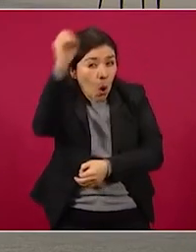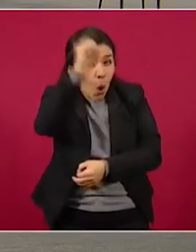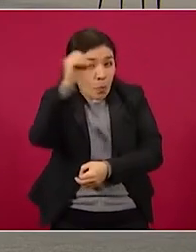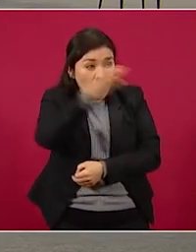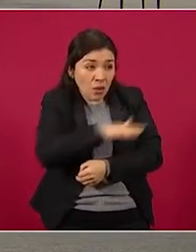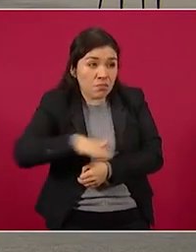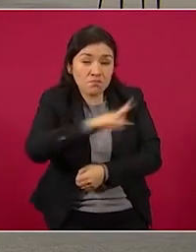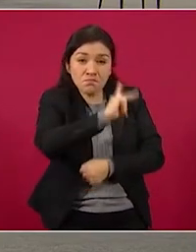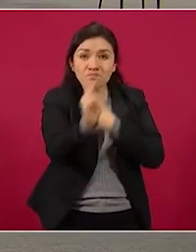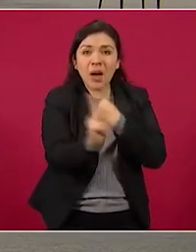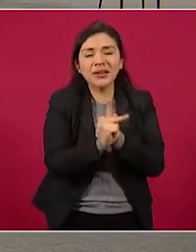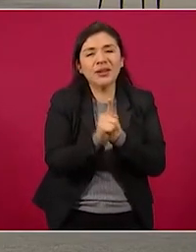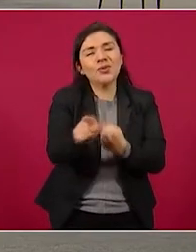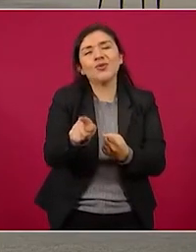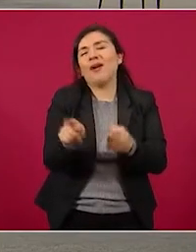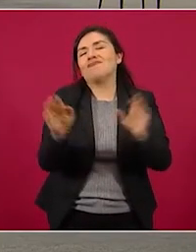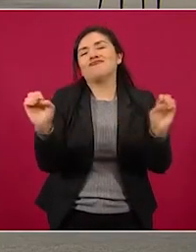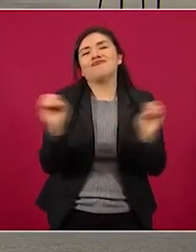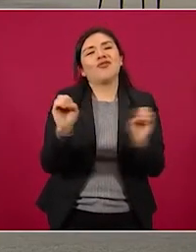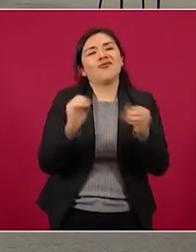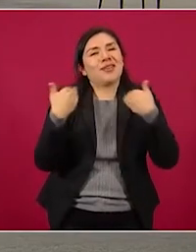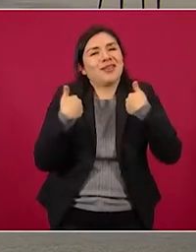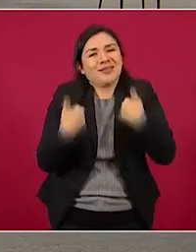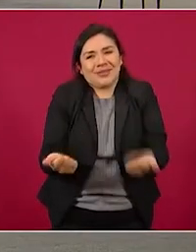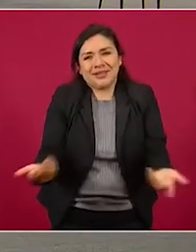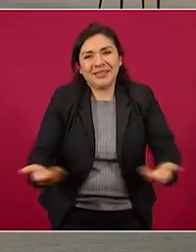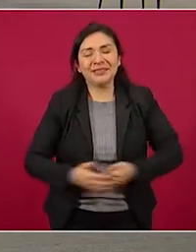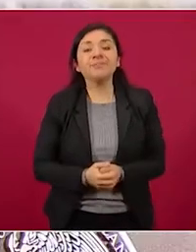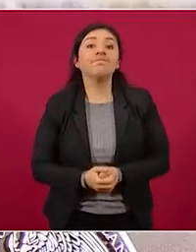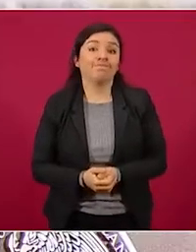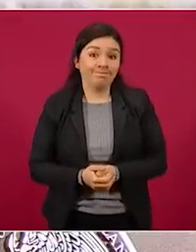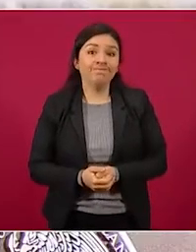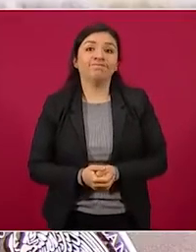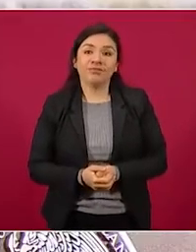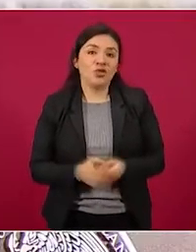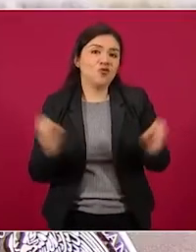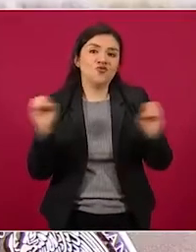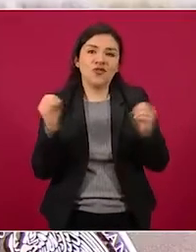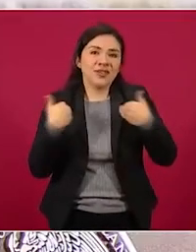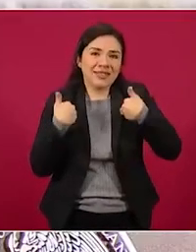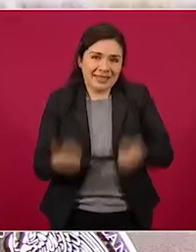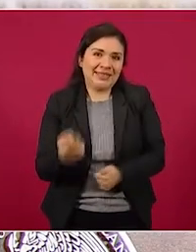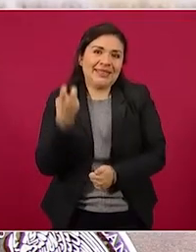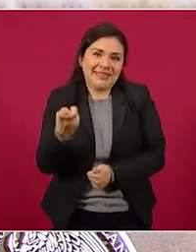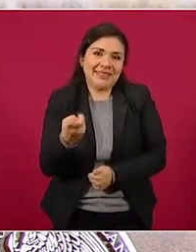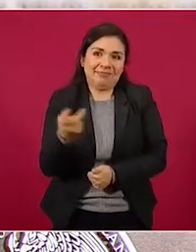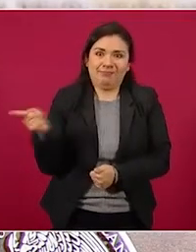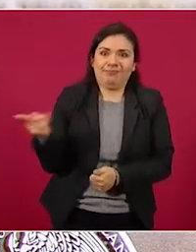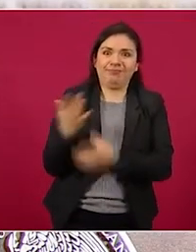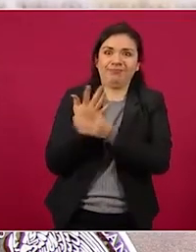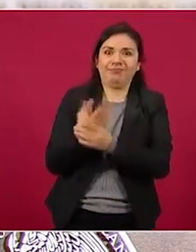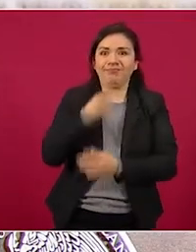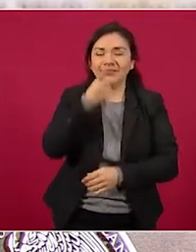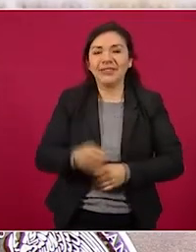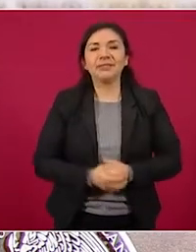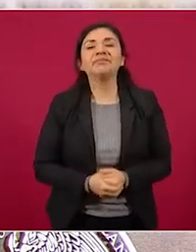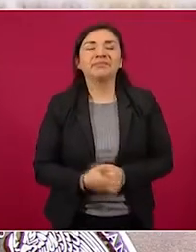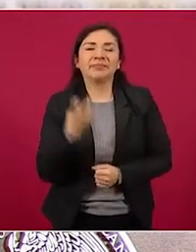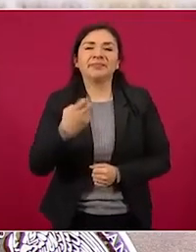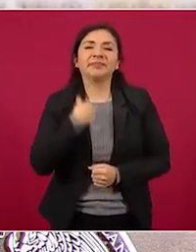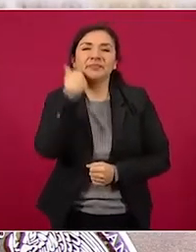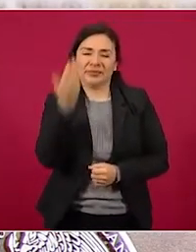un país, no le has entendido a la herramienta. No le has entendido a la herramienta, dice, por último. Queremos